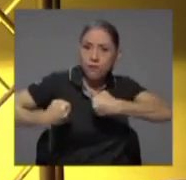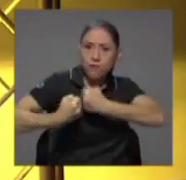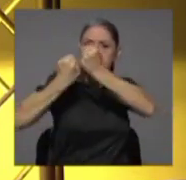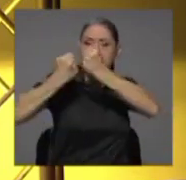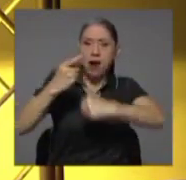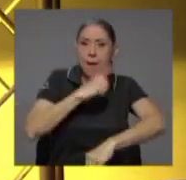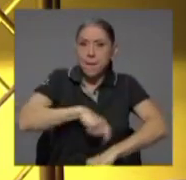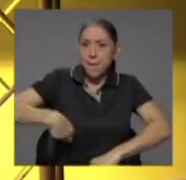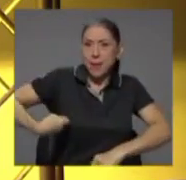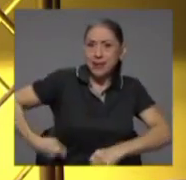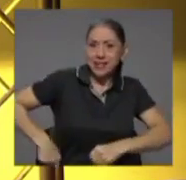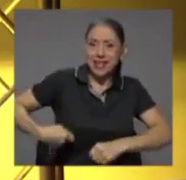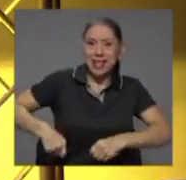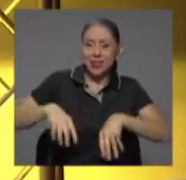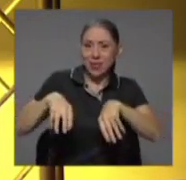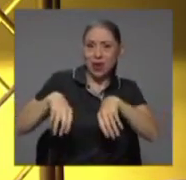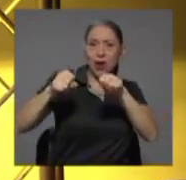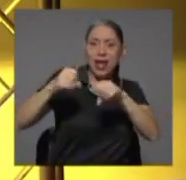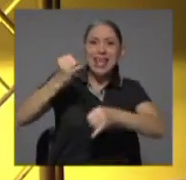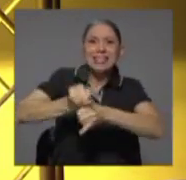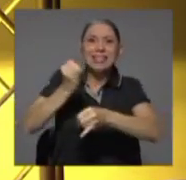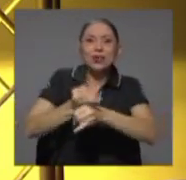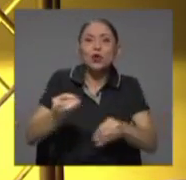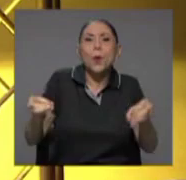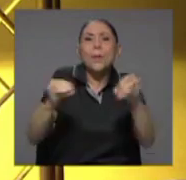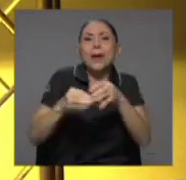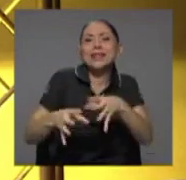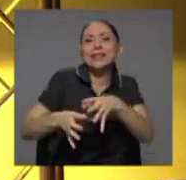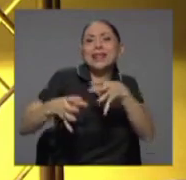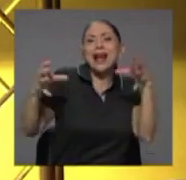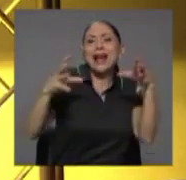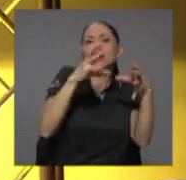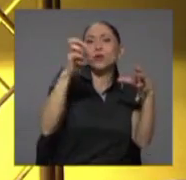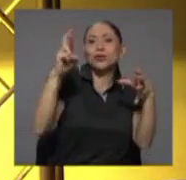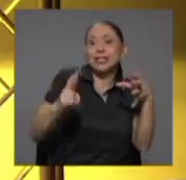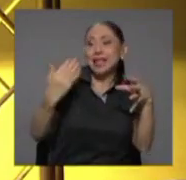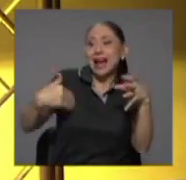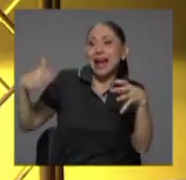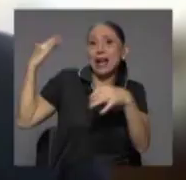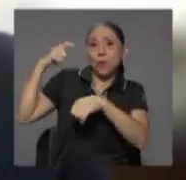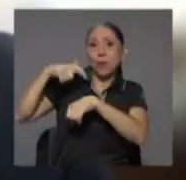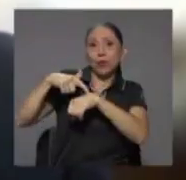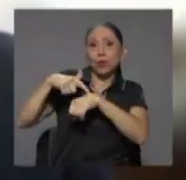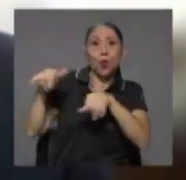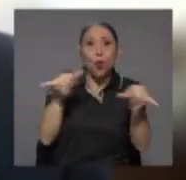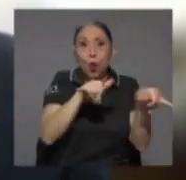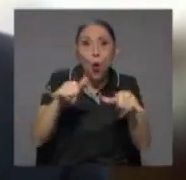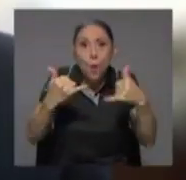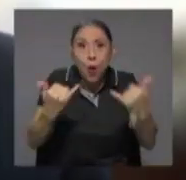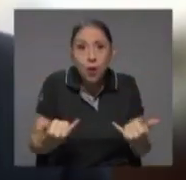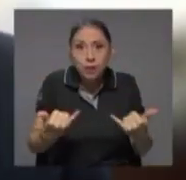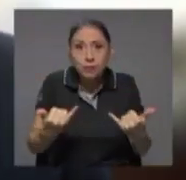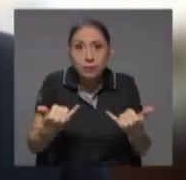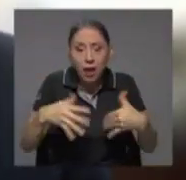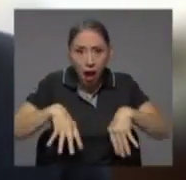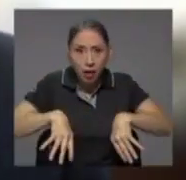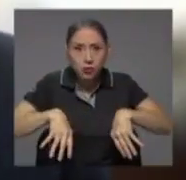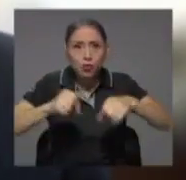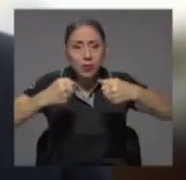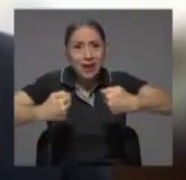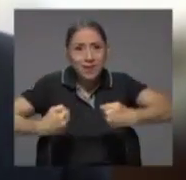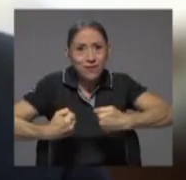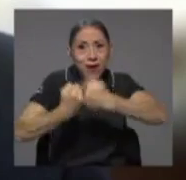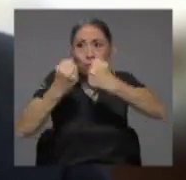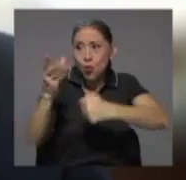de la institución más grande de Costa Rica en ese entonces, como la es hoy en día, asumir el reto a esa